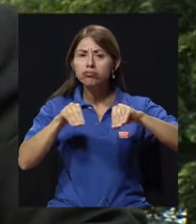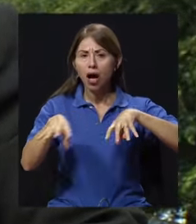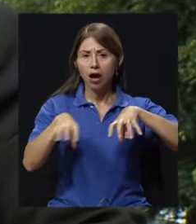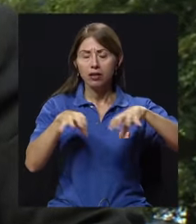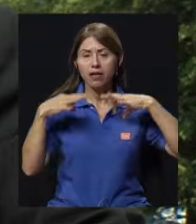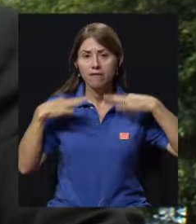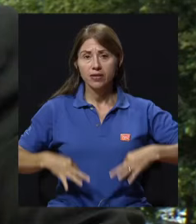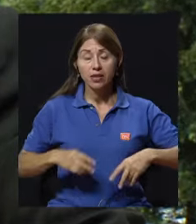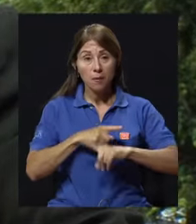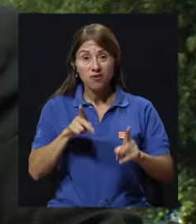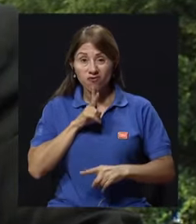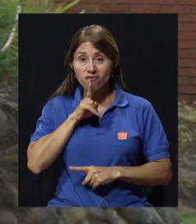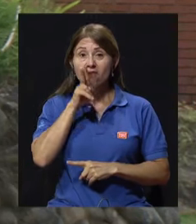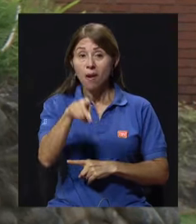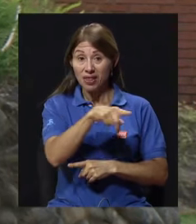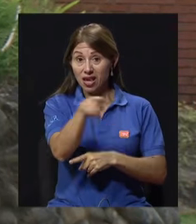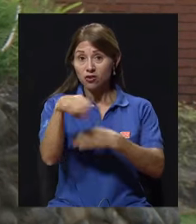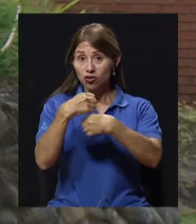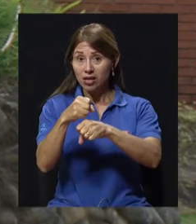haciendo actividad física realmente.